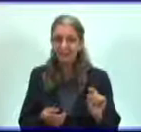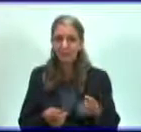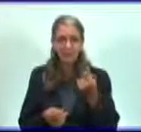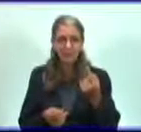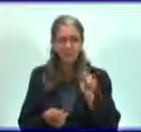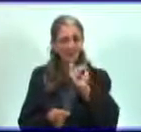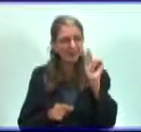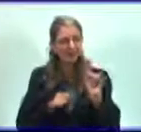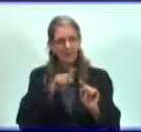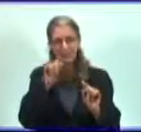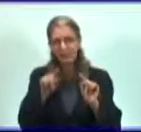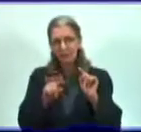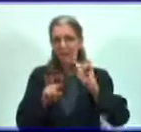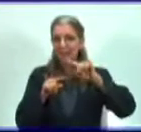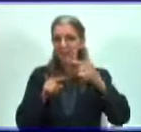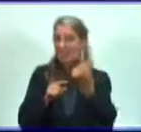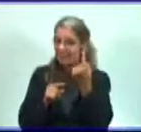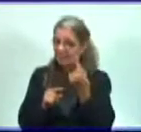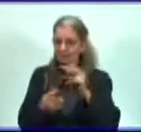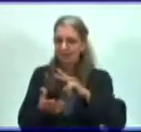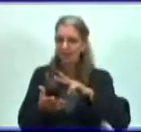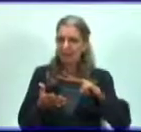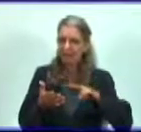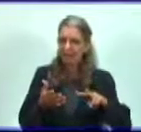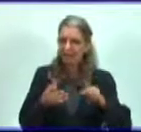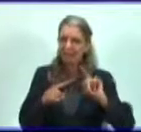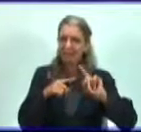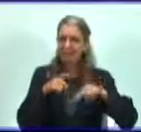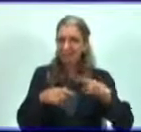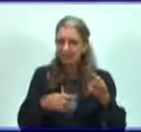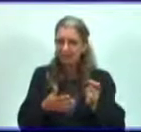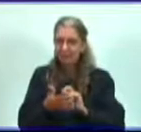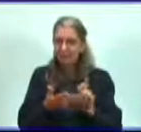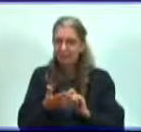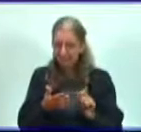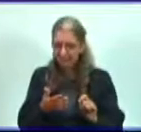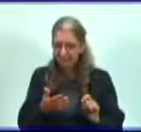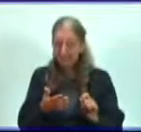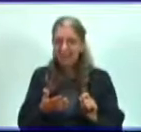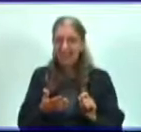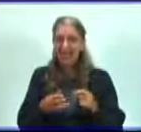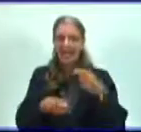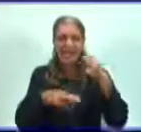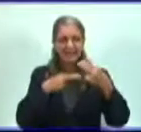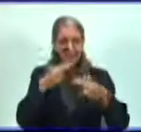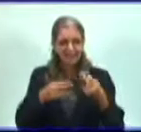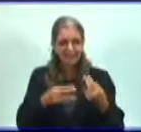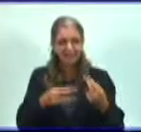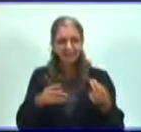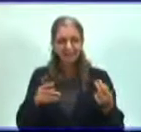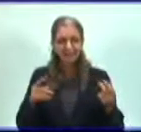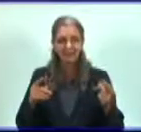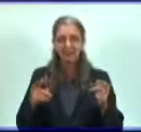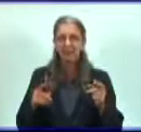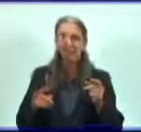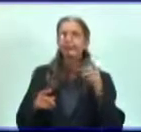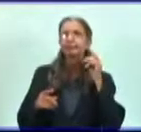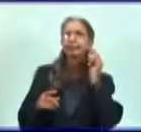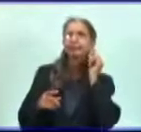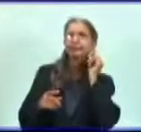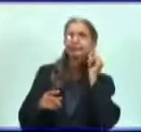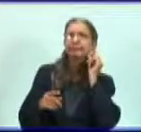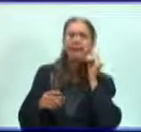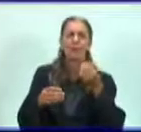que después de la lectura te voy a dar unos segundos para copiar, que es, elabora una hipótesis que